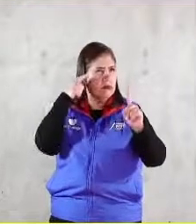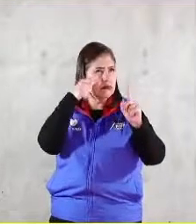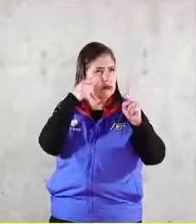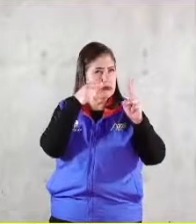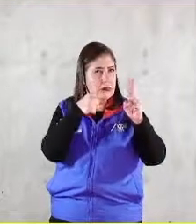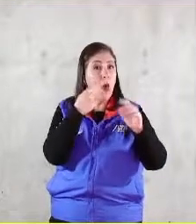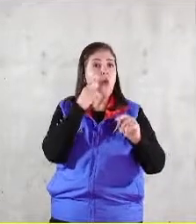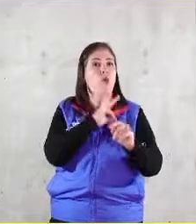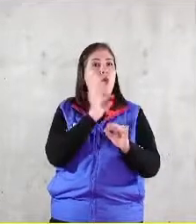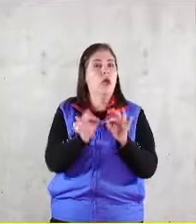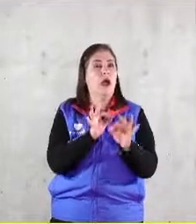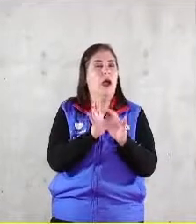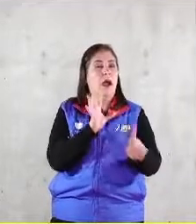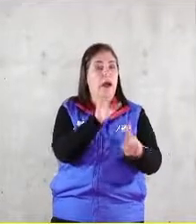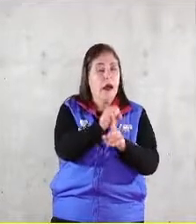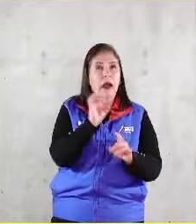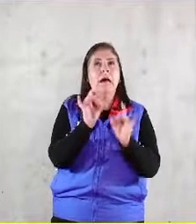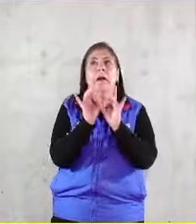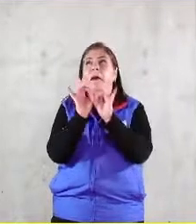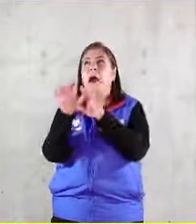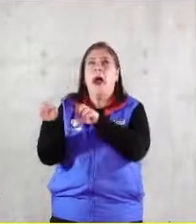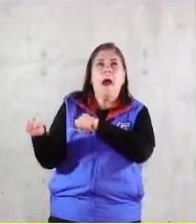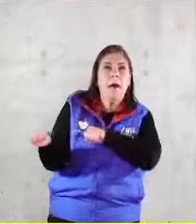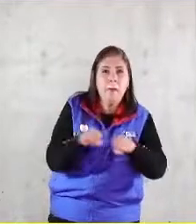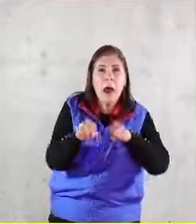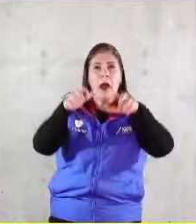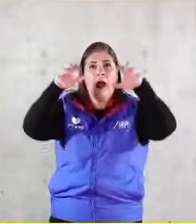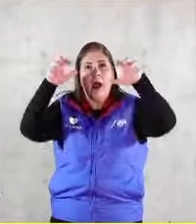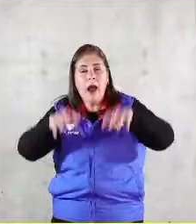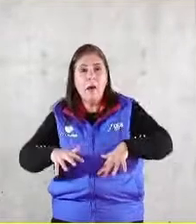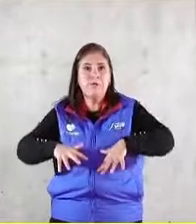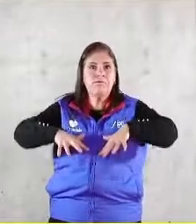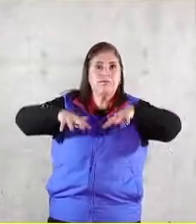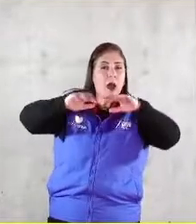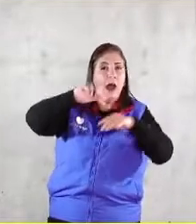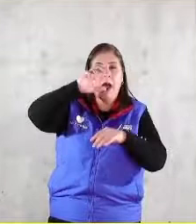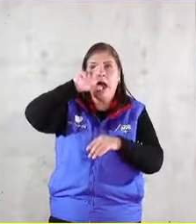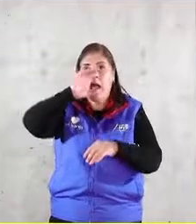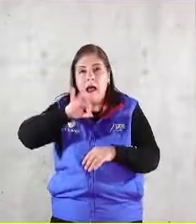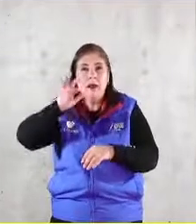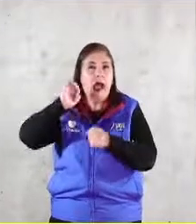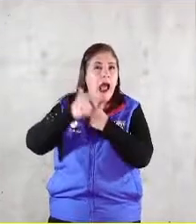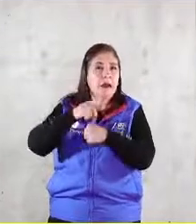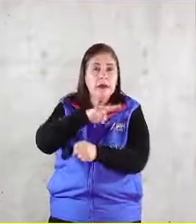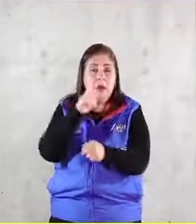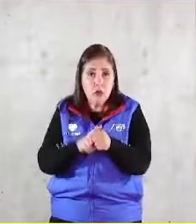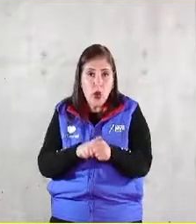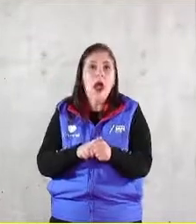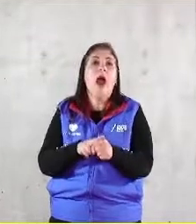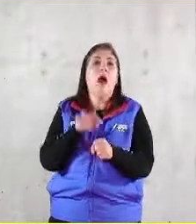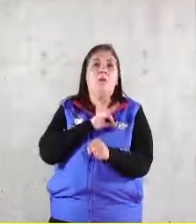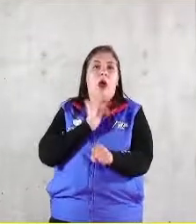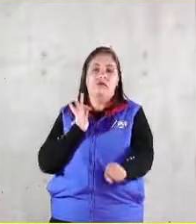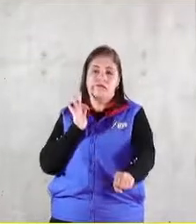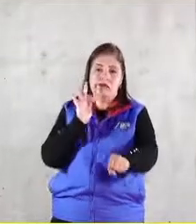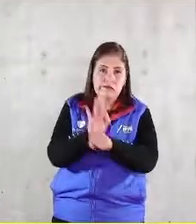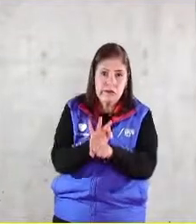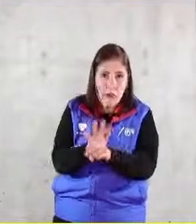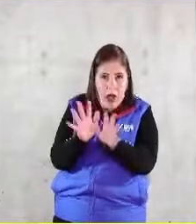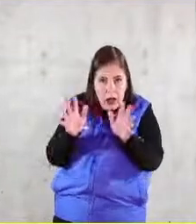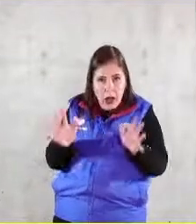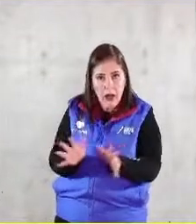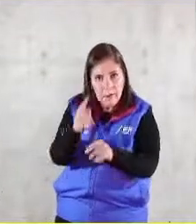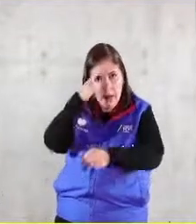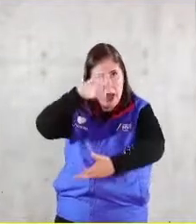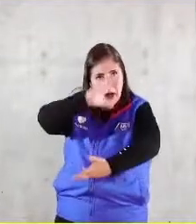se da un desastre natural por desgracia entonces se echan a dar la solidaridad y la subsidiariedad para proteger al